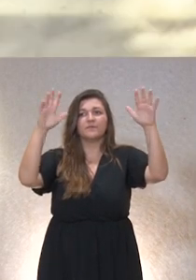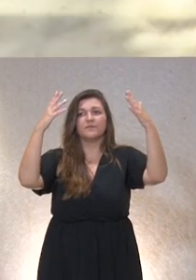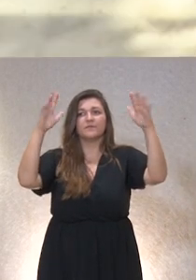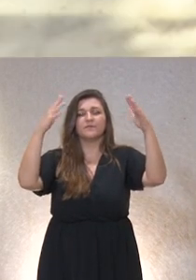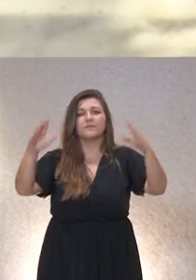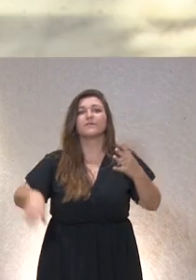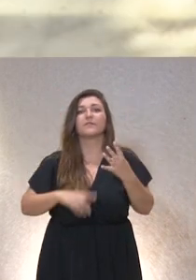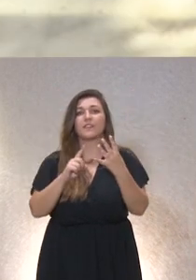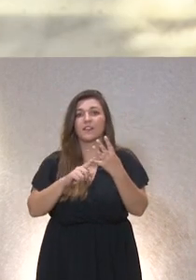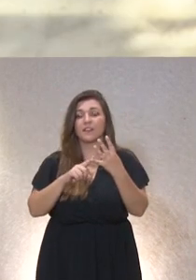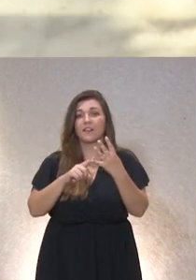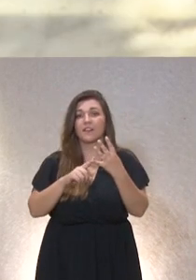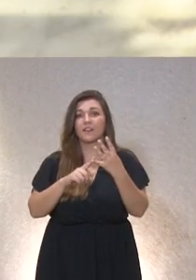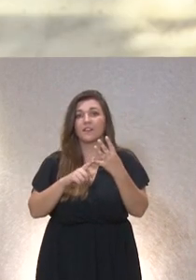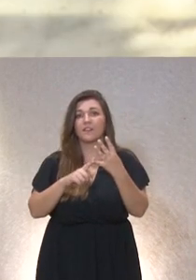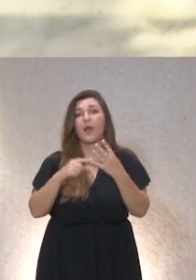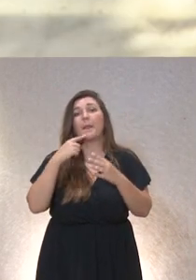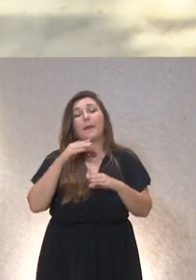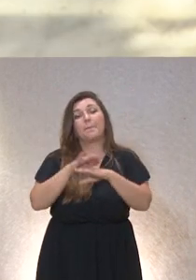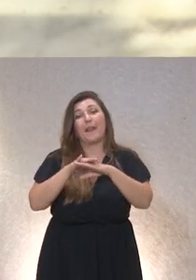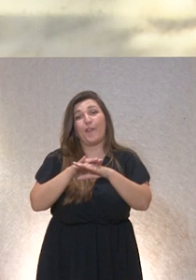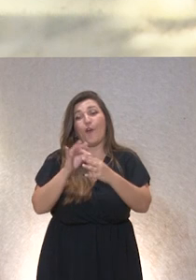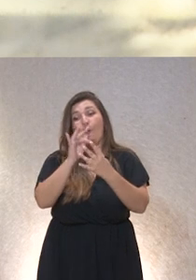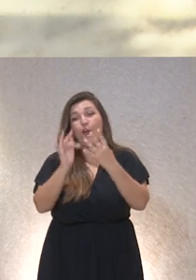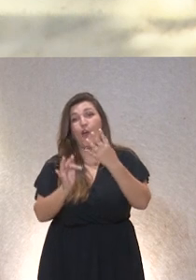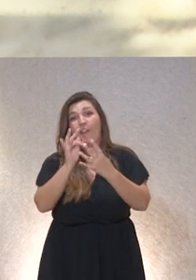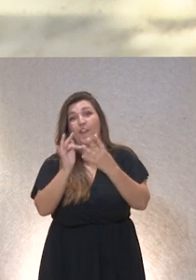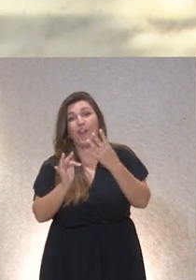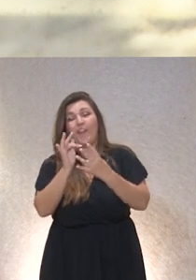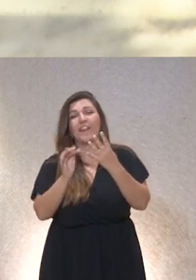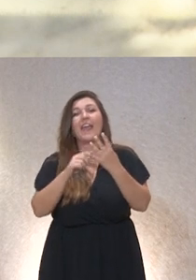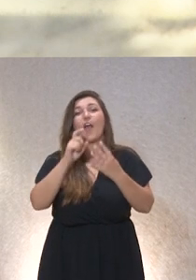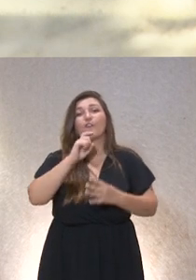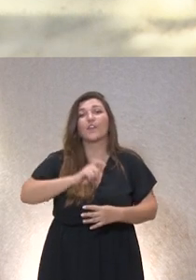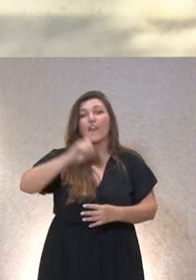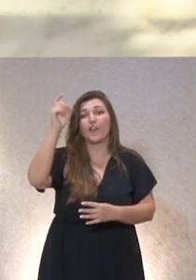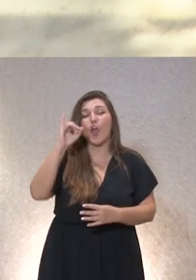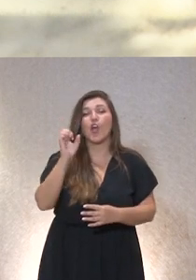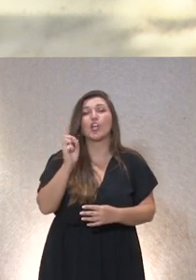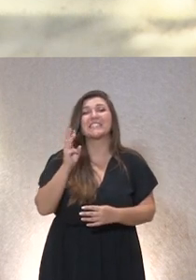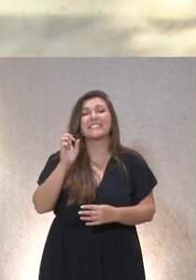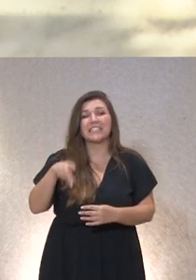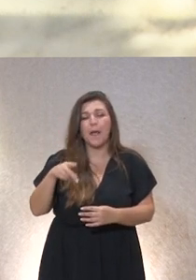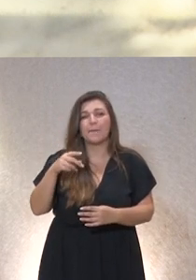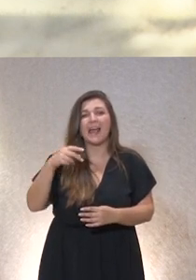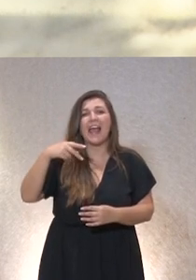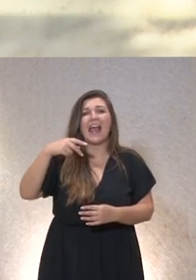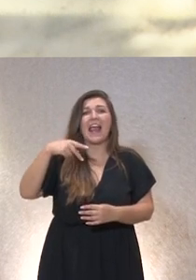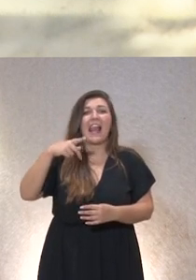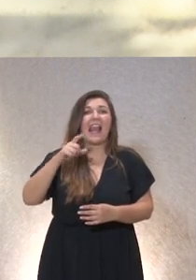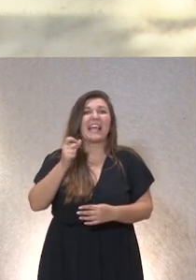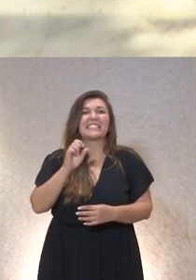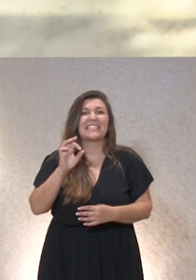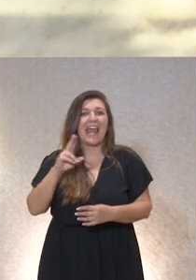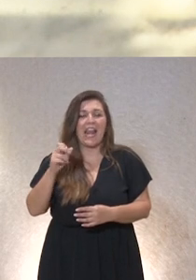y en tercer lugar que creo que he cambiado el orden de Son Fundación Josep Traserras que es el director gerente de la fundación y que además es